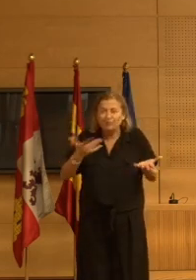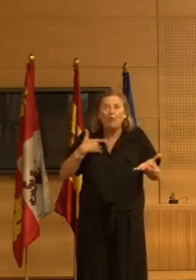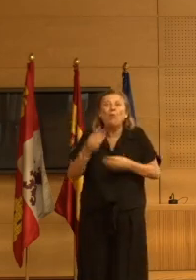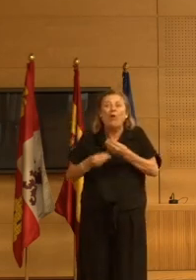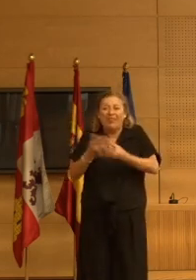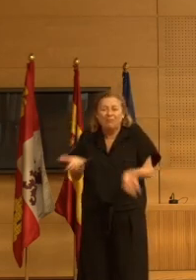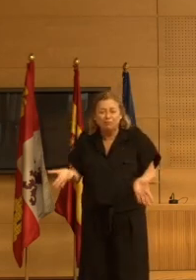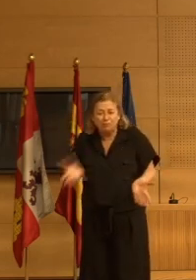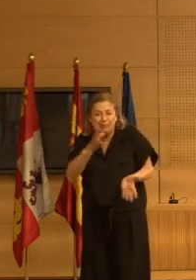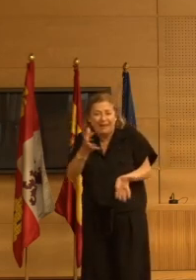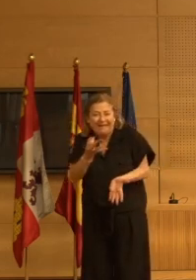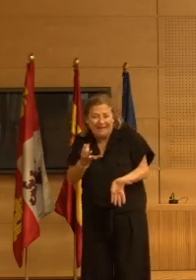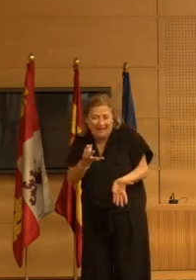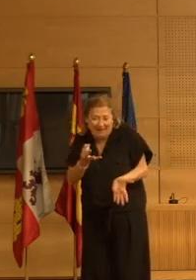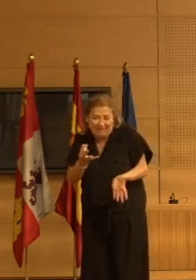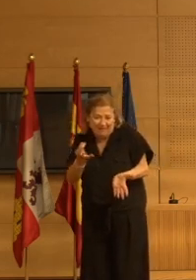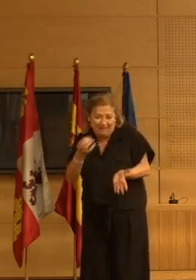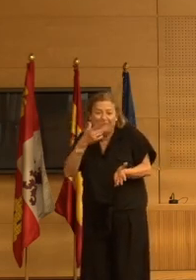Gracias